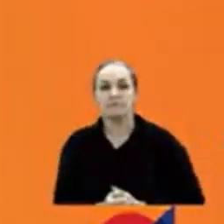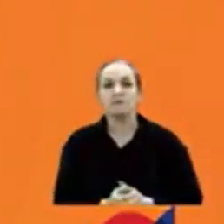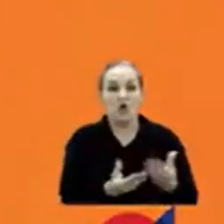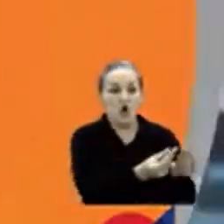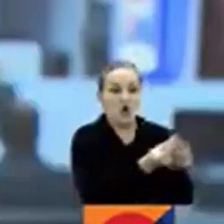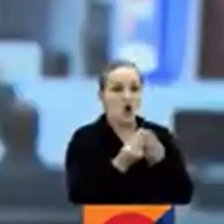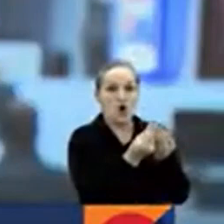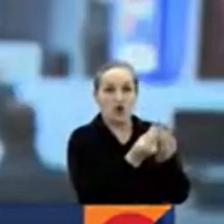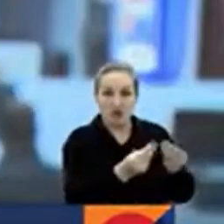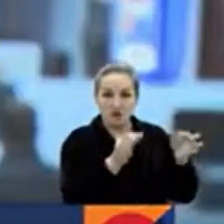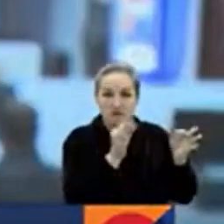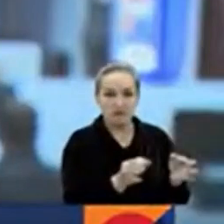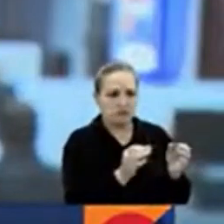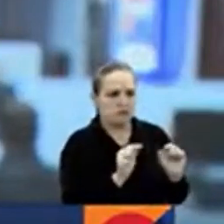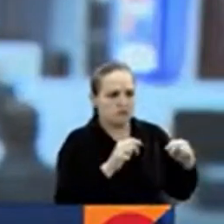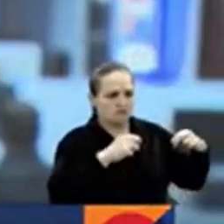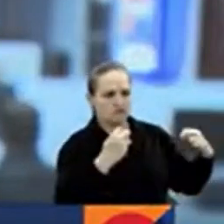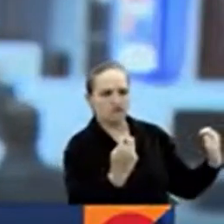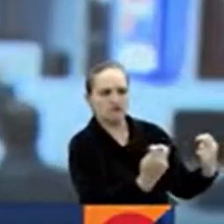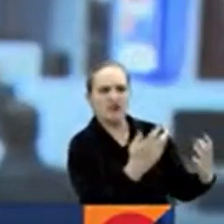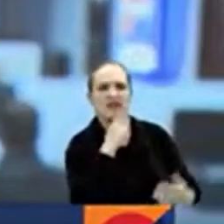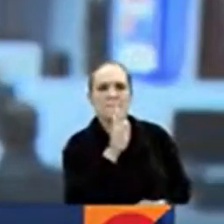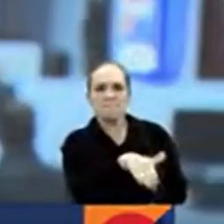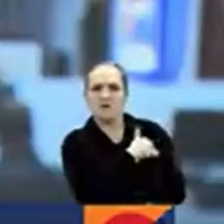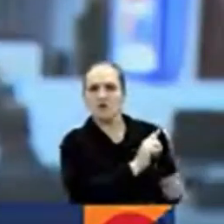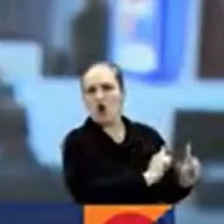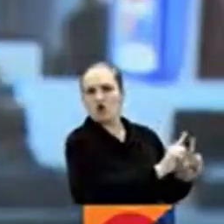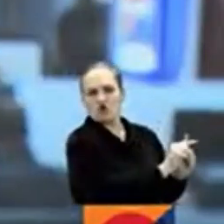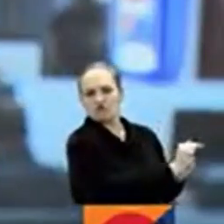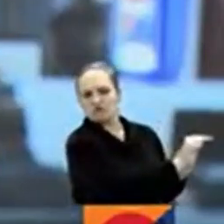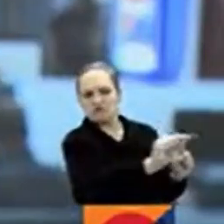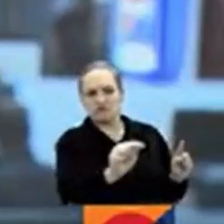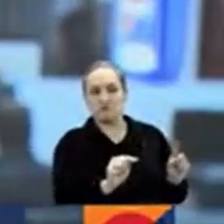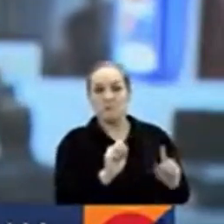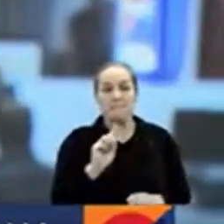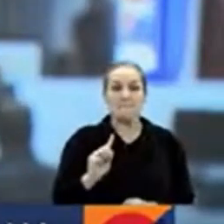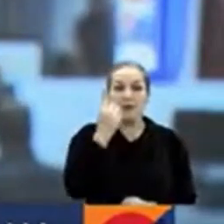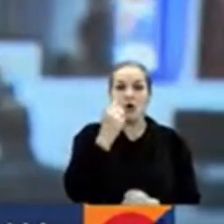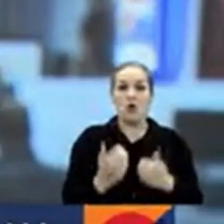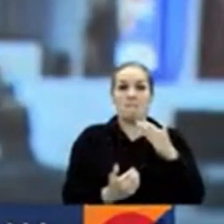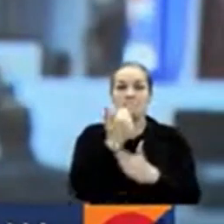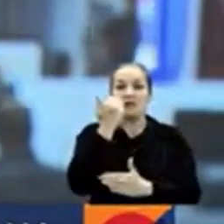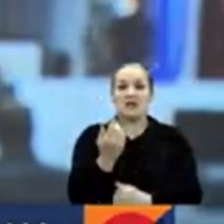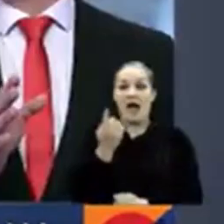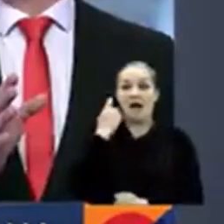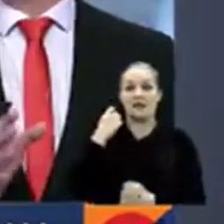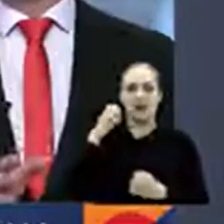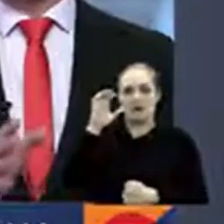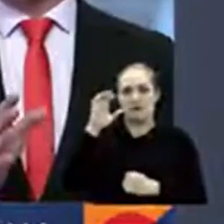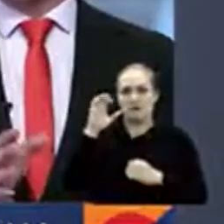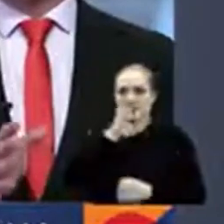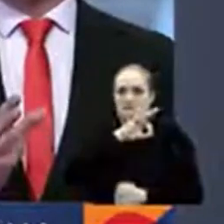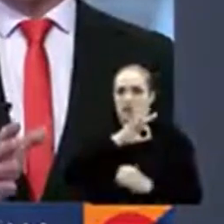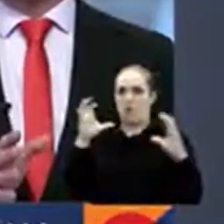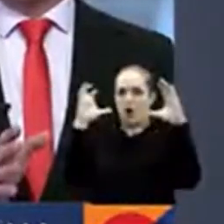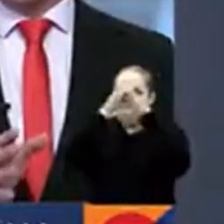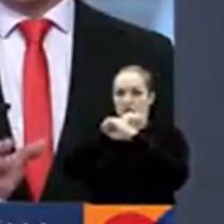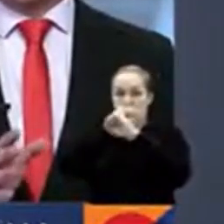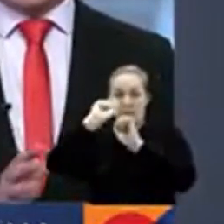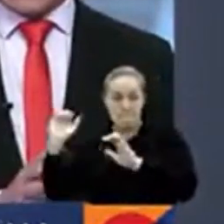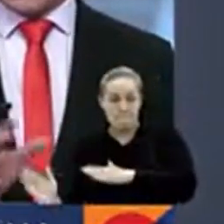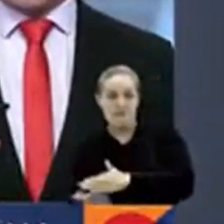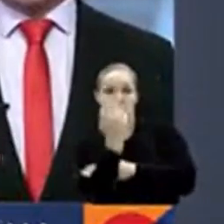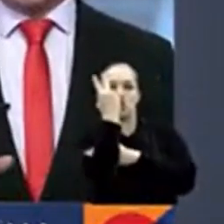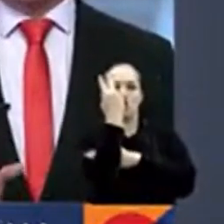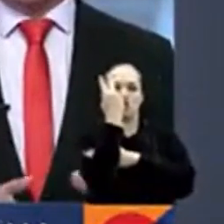ministros se desarrolló en dos momentos. El primero en la noche del sábado que se extendió hasta las dos de la mañana de hoy y el segundo a partir de las diez de la